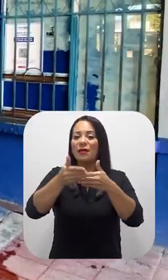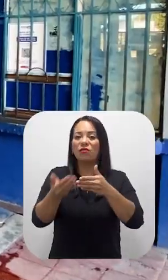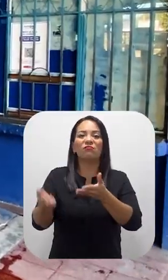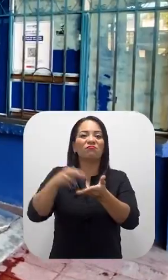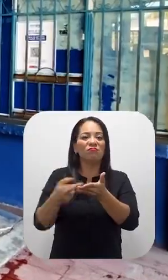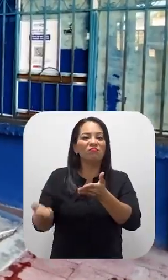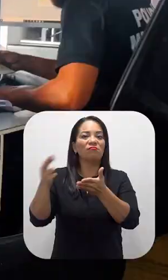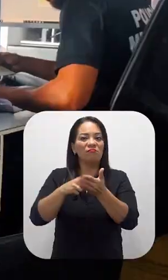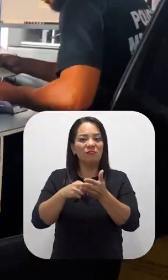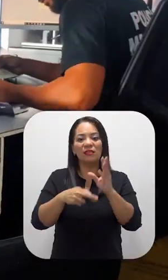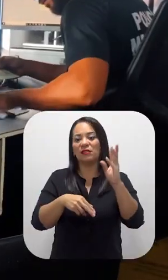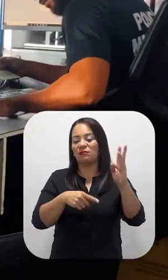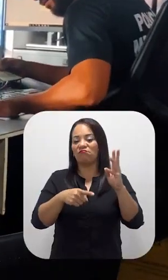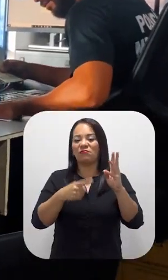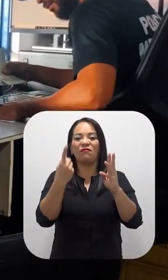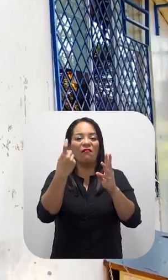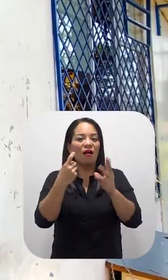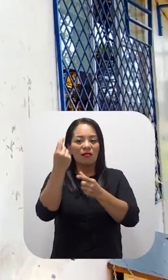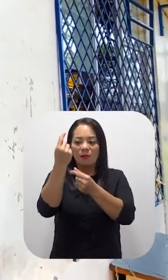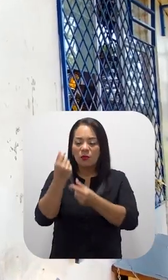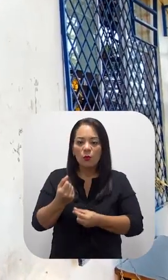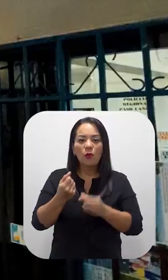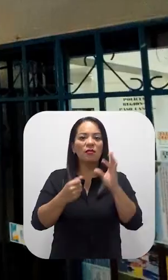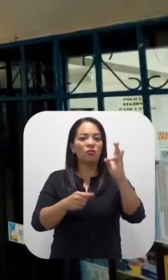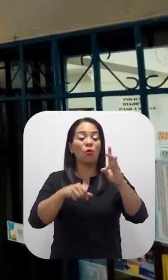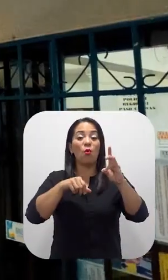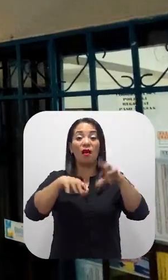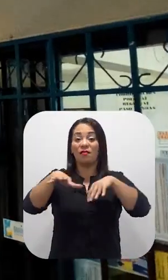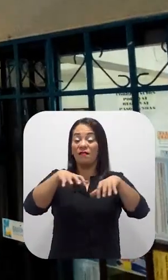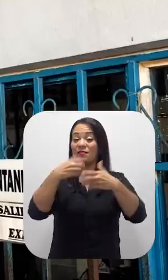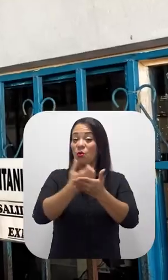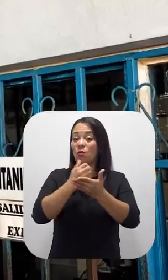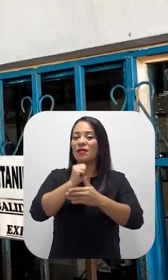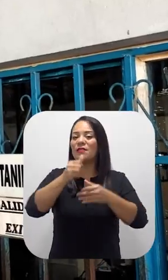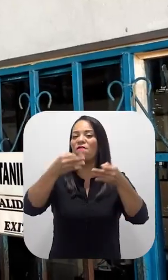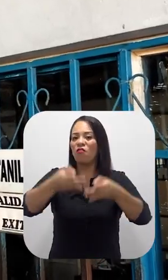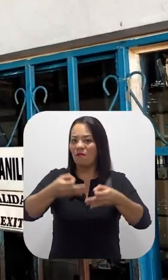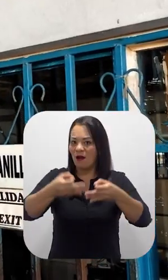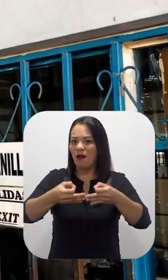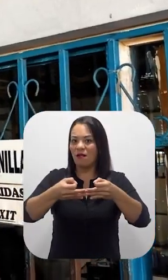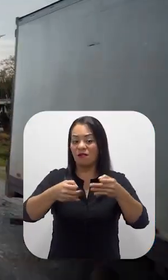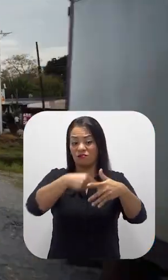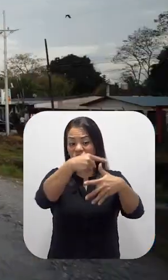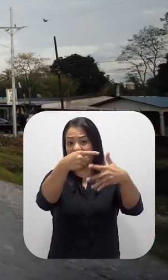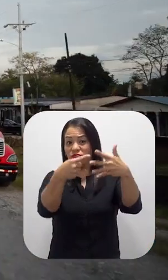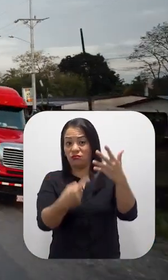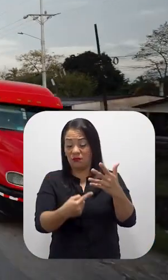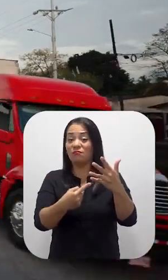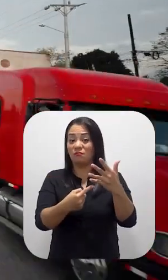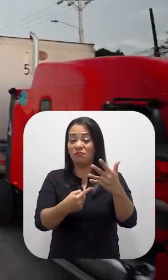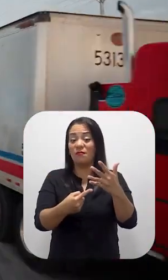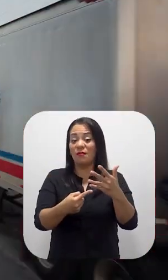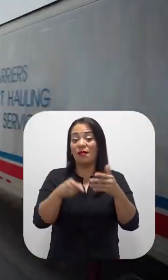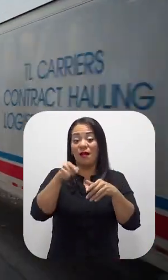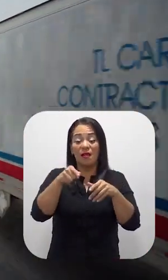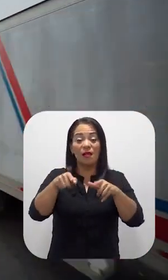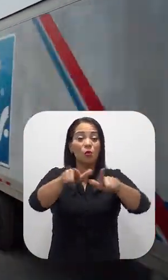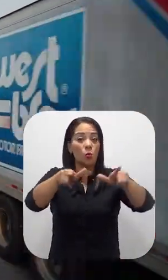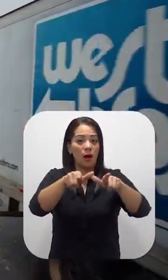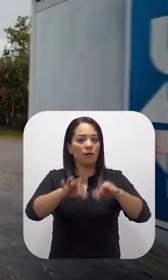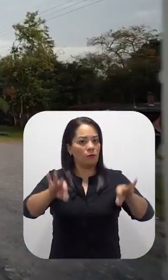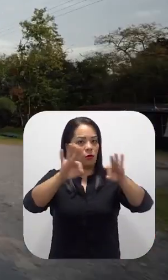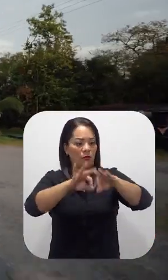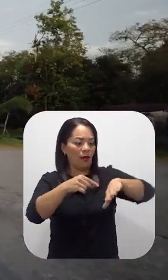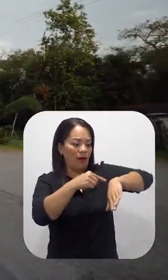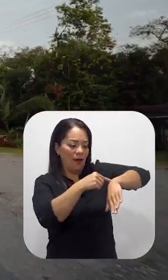procedimientos repetitivos, carencias presupuestarias y actividades económicas informales. Lo anterior, a pesar de que estas